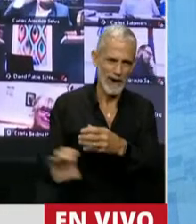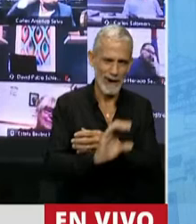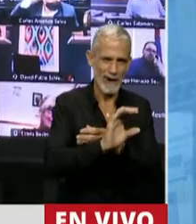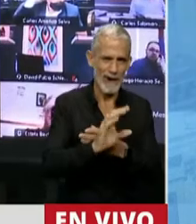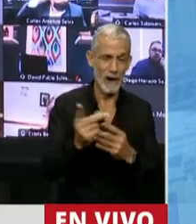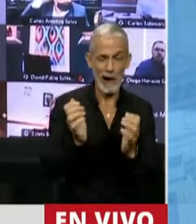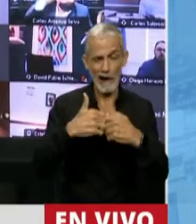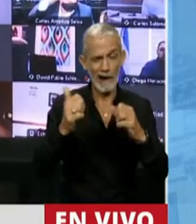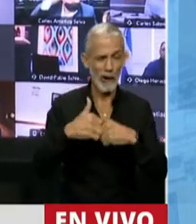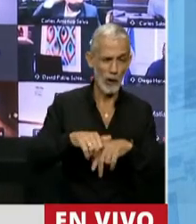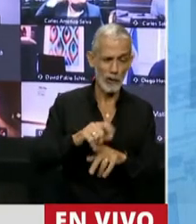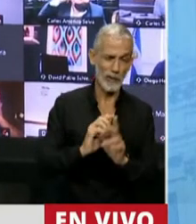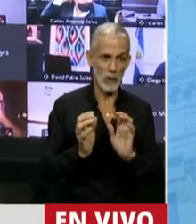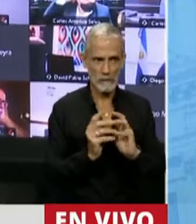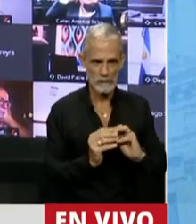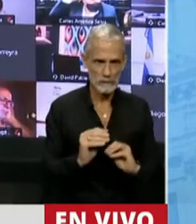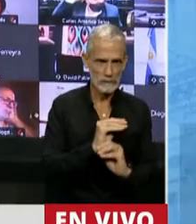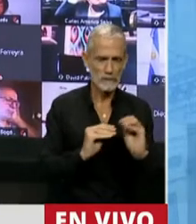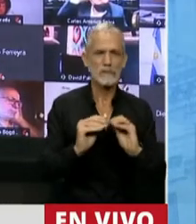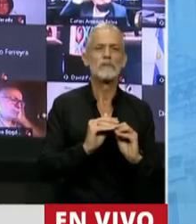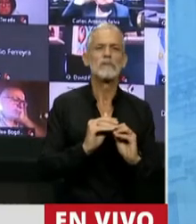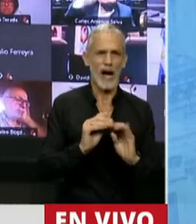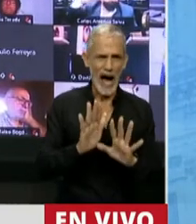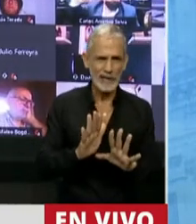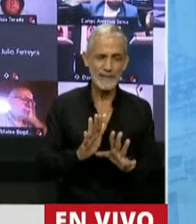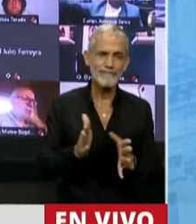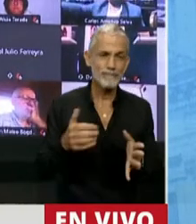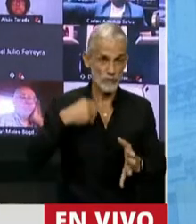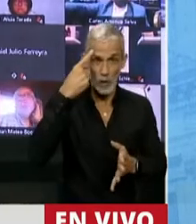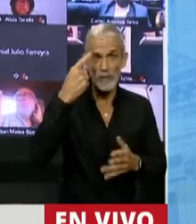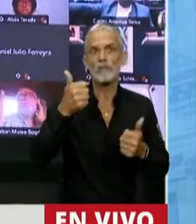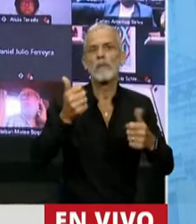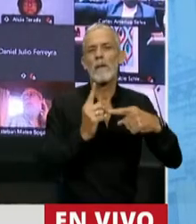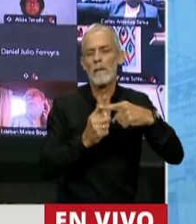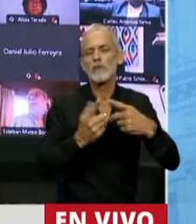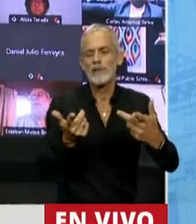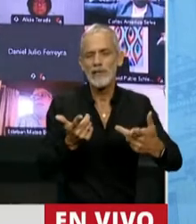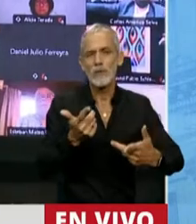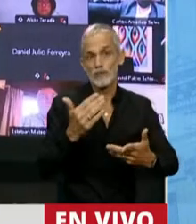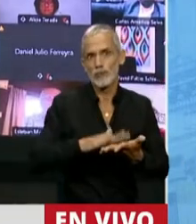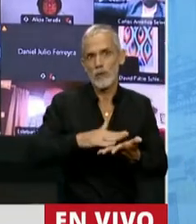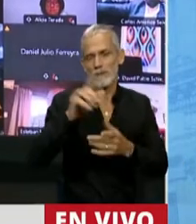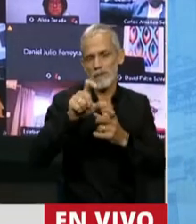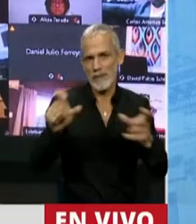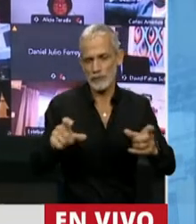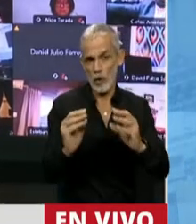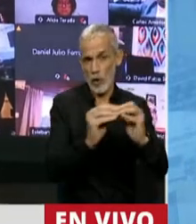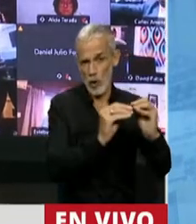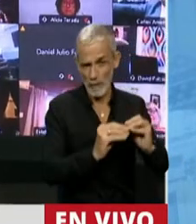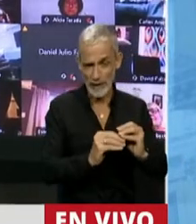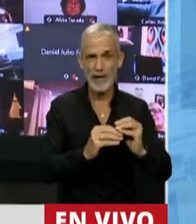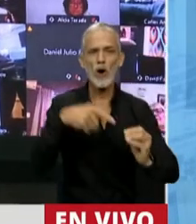gallos y medianoche, la escondida de la gente. La verdad que uno siempre tiende a pensar bien de los funcionarios y de los compañeros